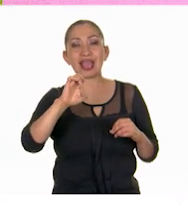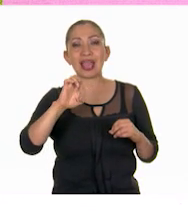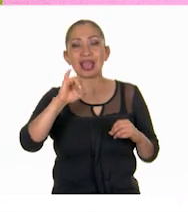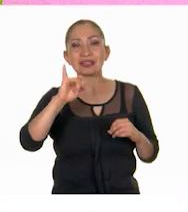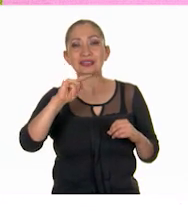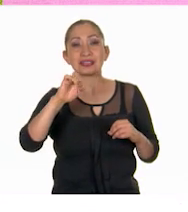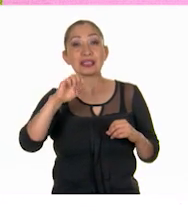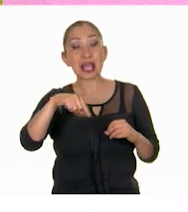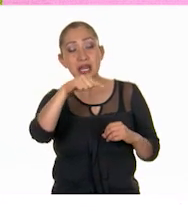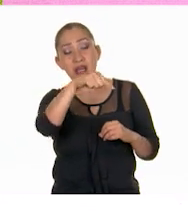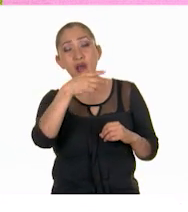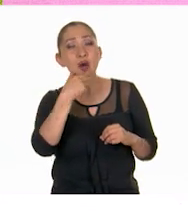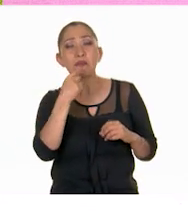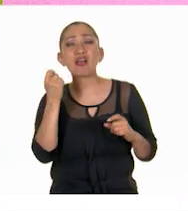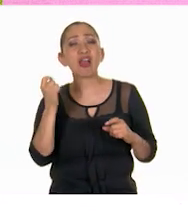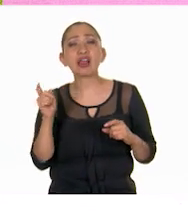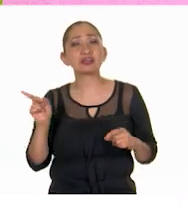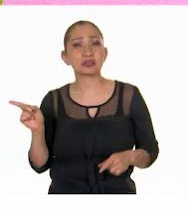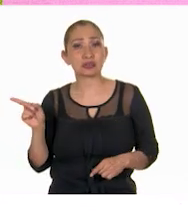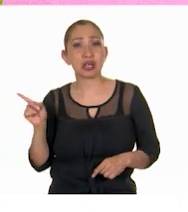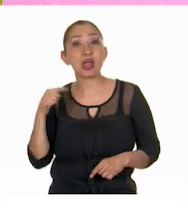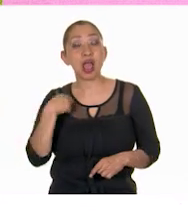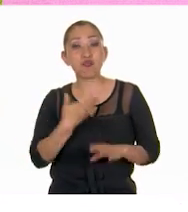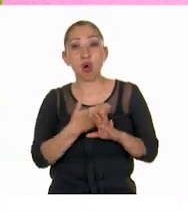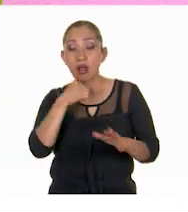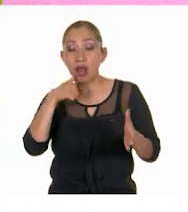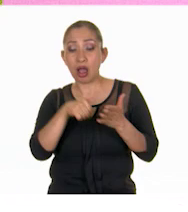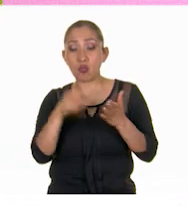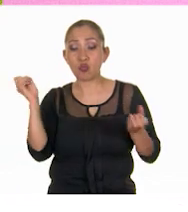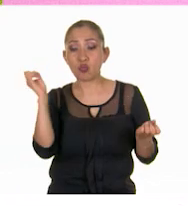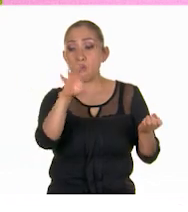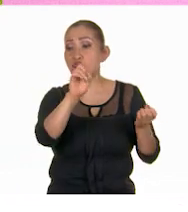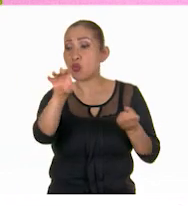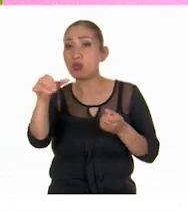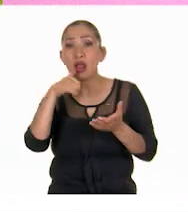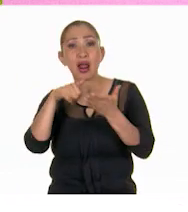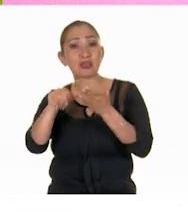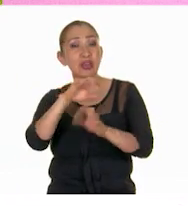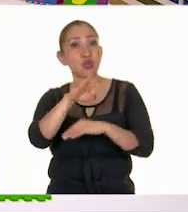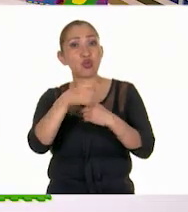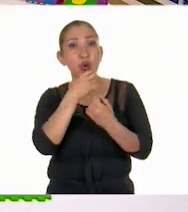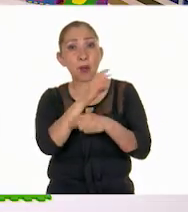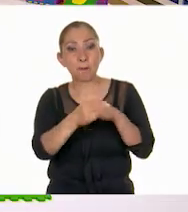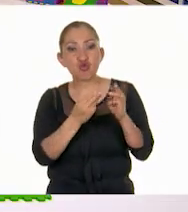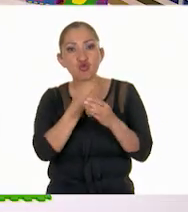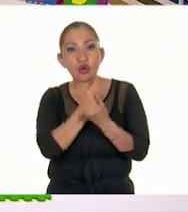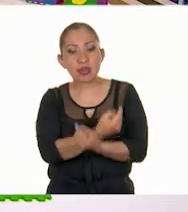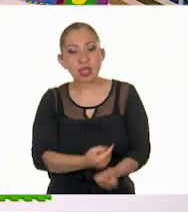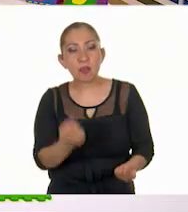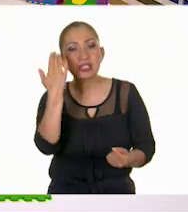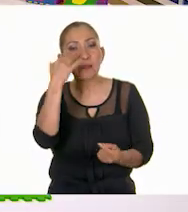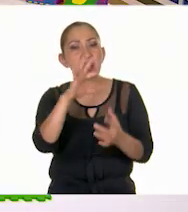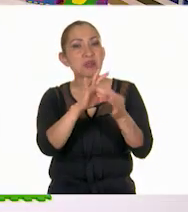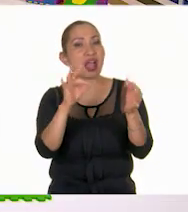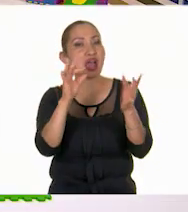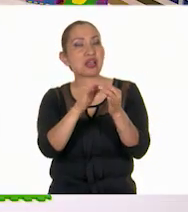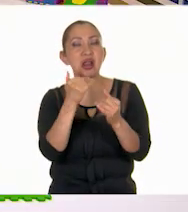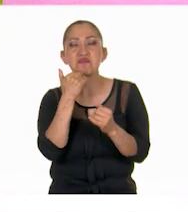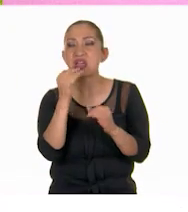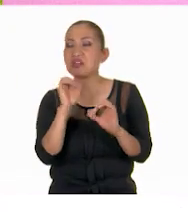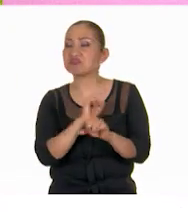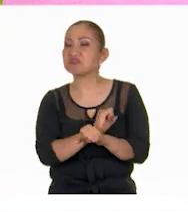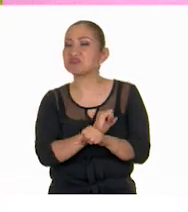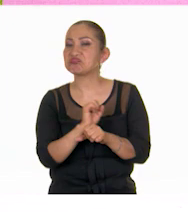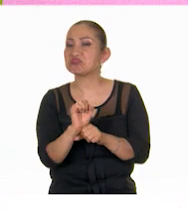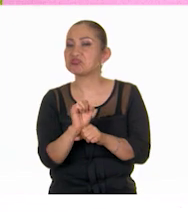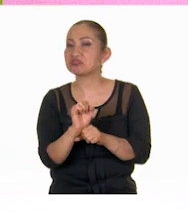Él se distinguía por mantener correspondencia con niños de todo el mundo. Exactamente. Sí, porque él sabía explicar de forma muy